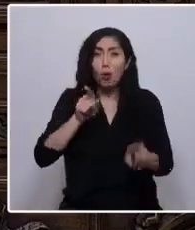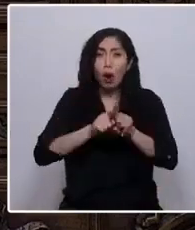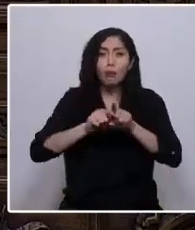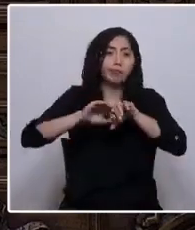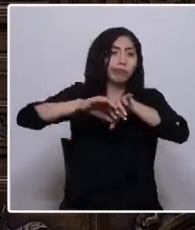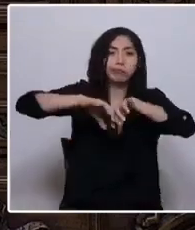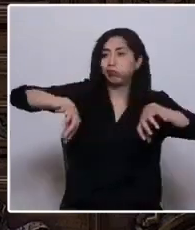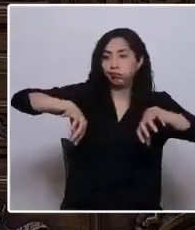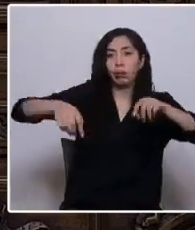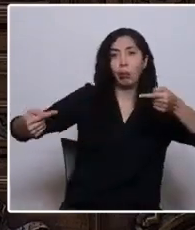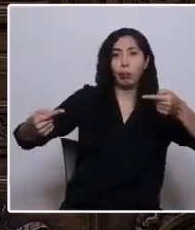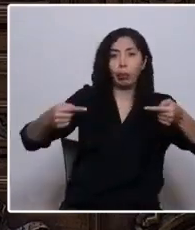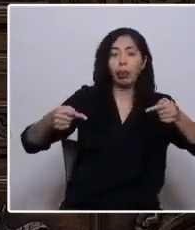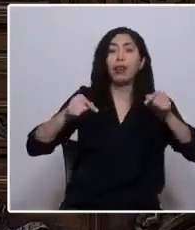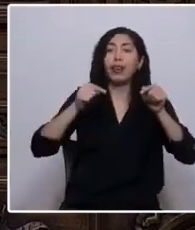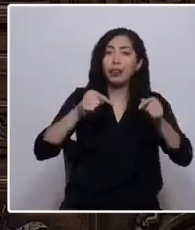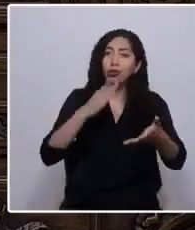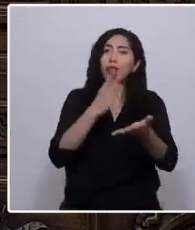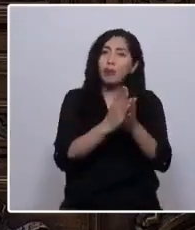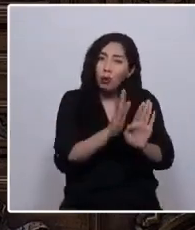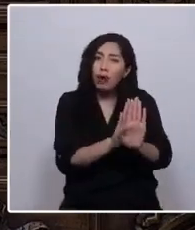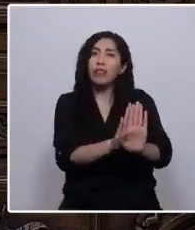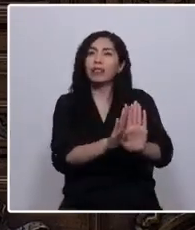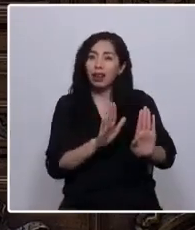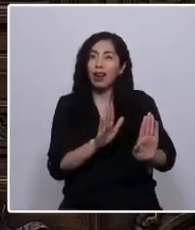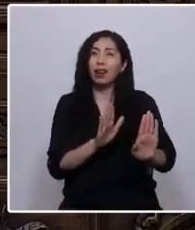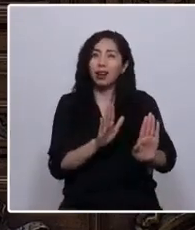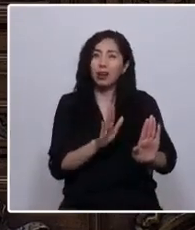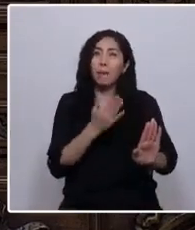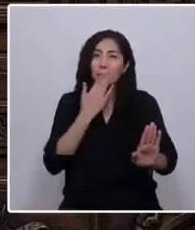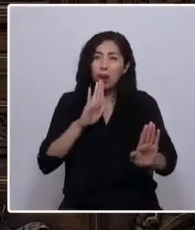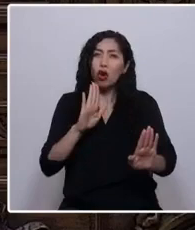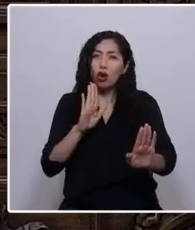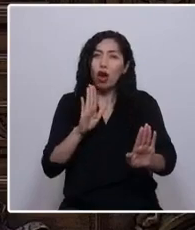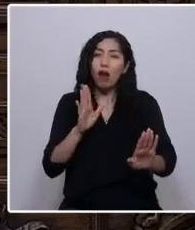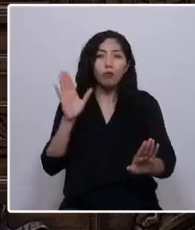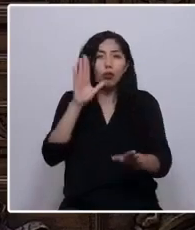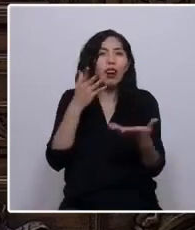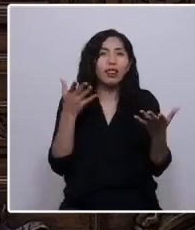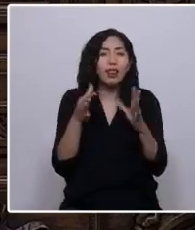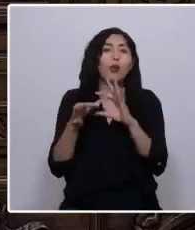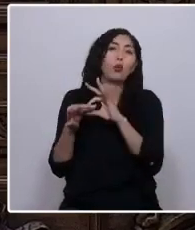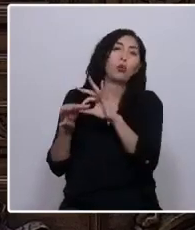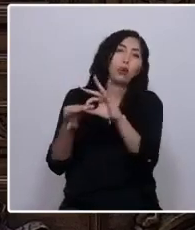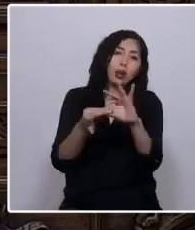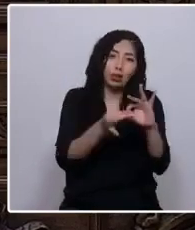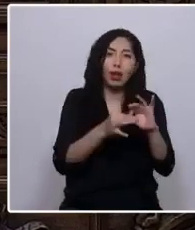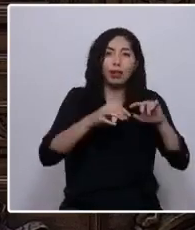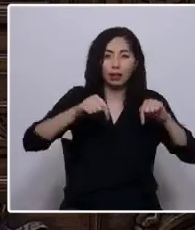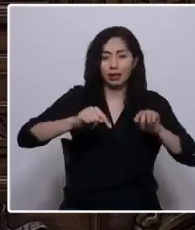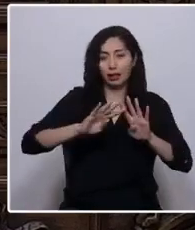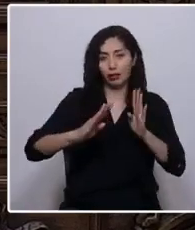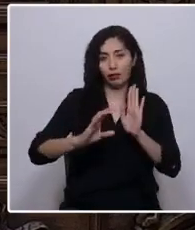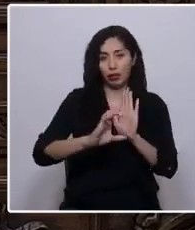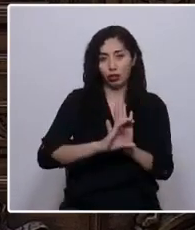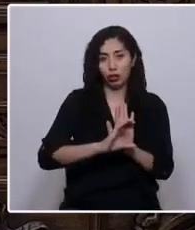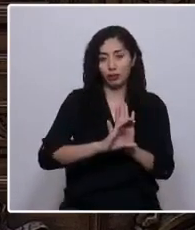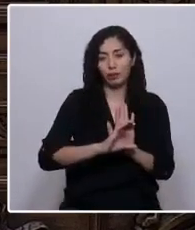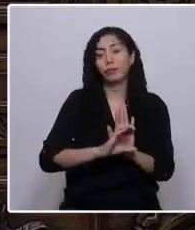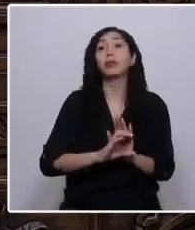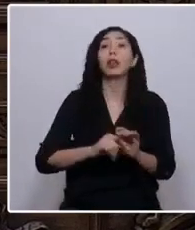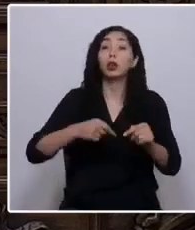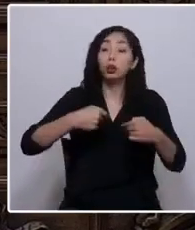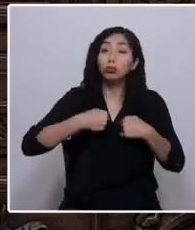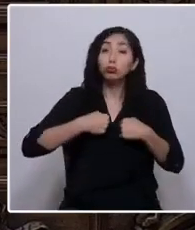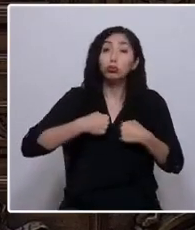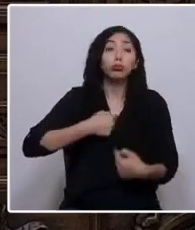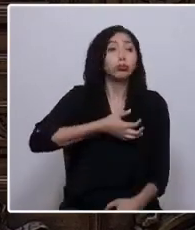que evitar en vez de buscar la unidad, que es lo que tenemos que buscar en esta convención. Pongo a través de estas palabras